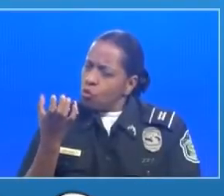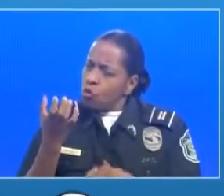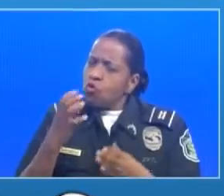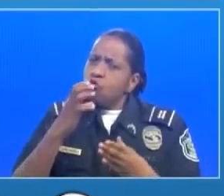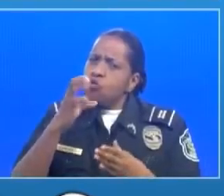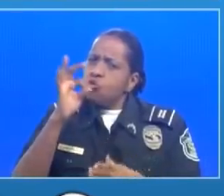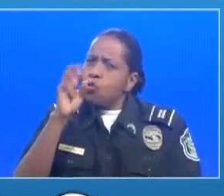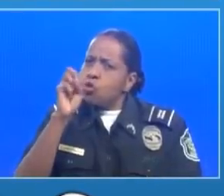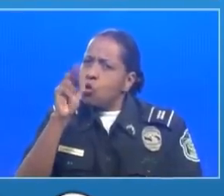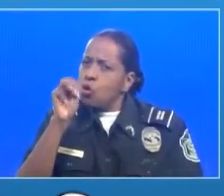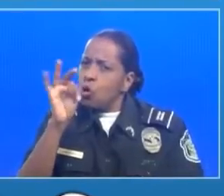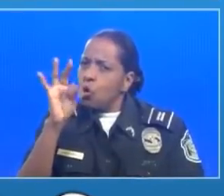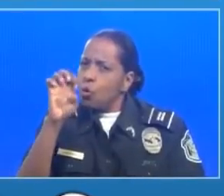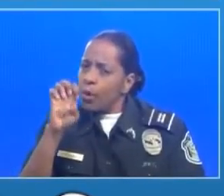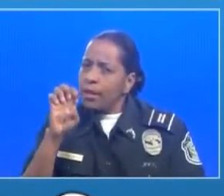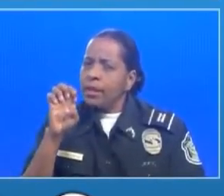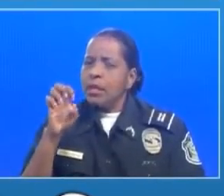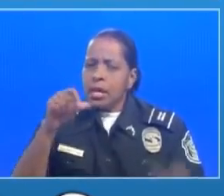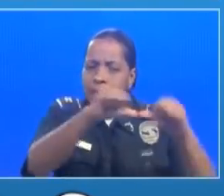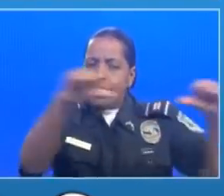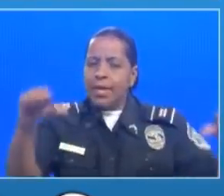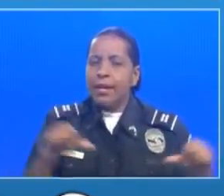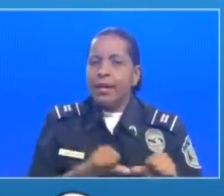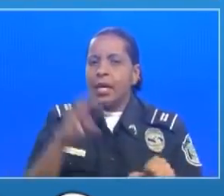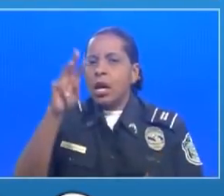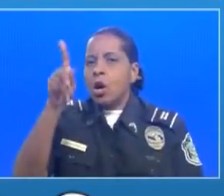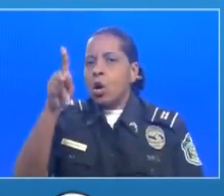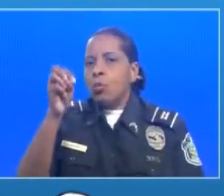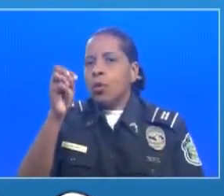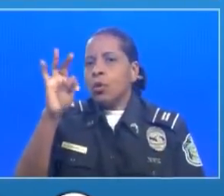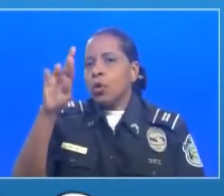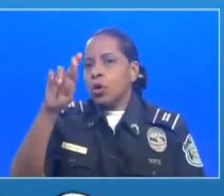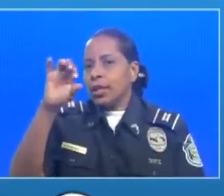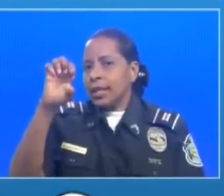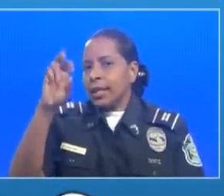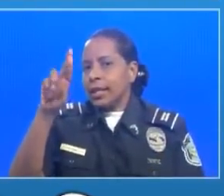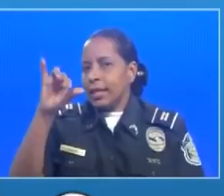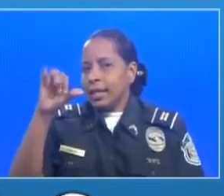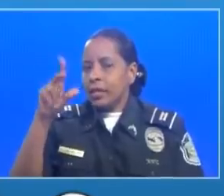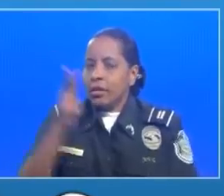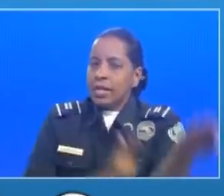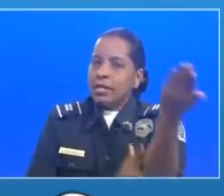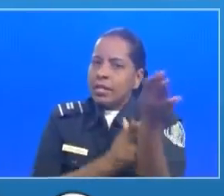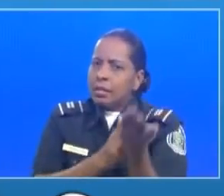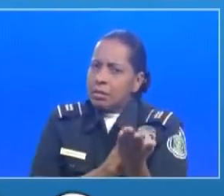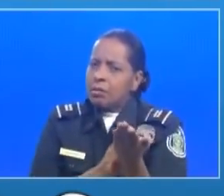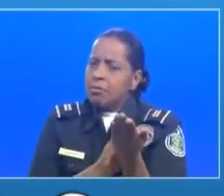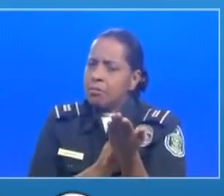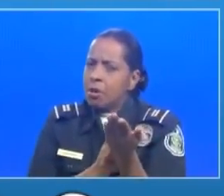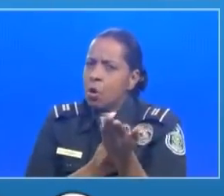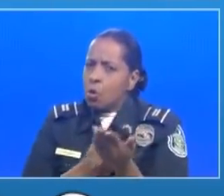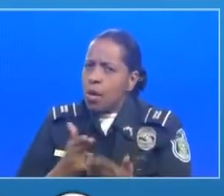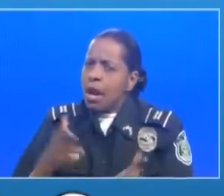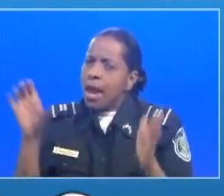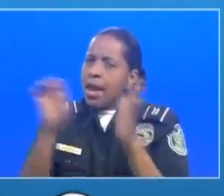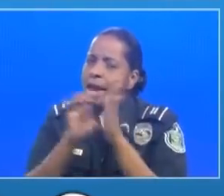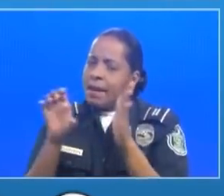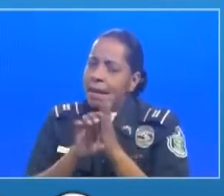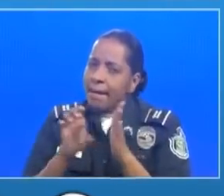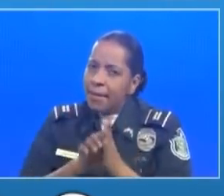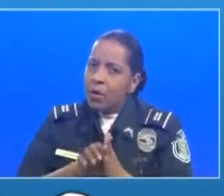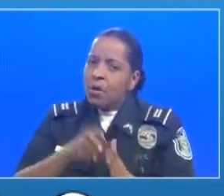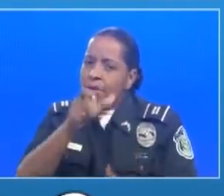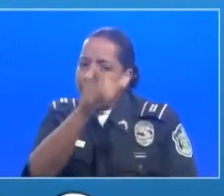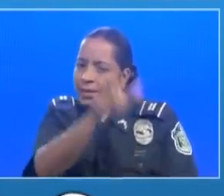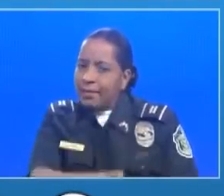en potrerillos chiriquí es un ejemplo de ese celo fervor y constancia que